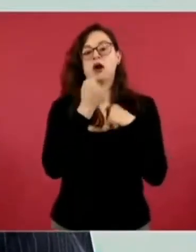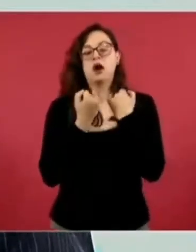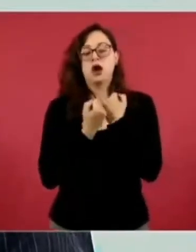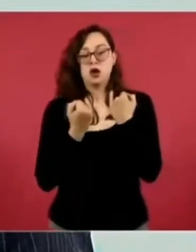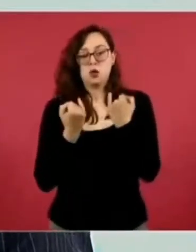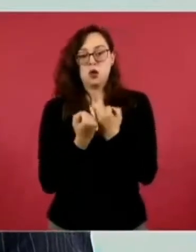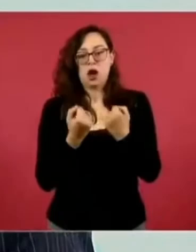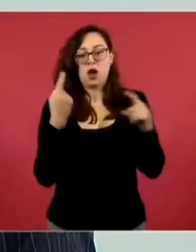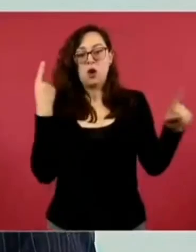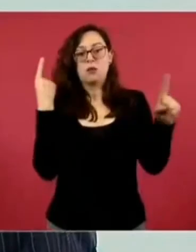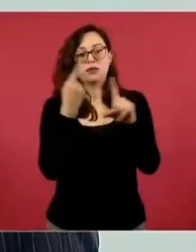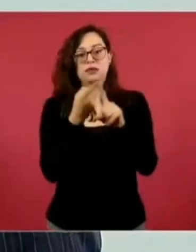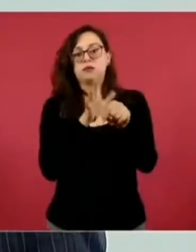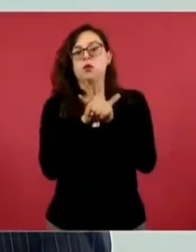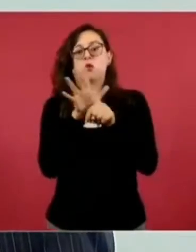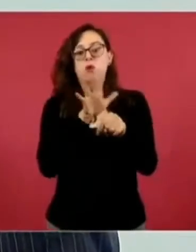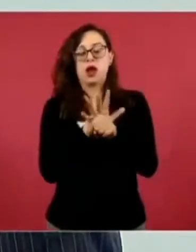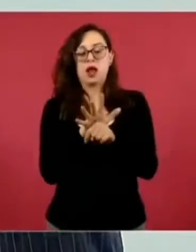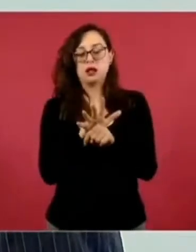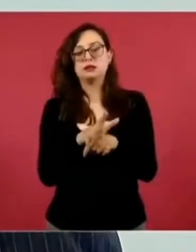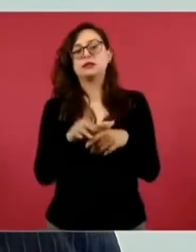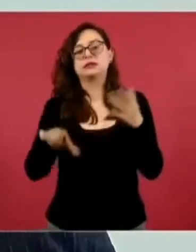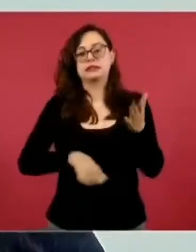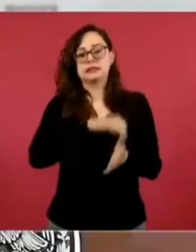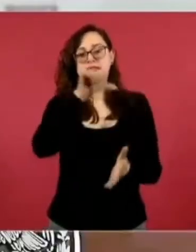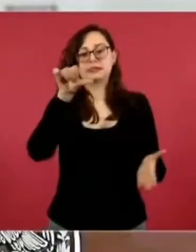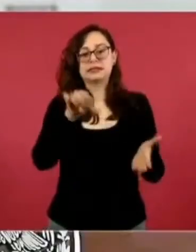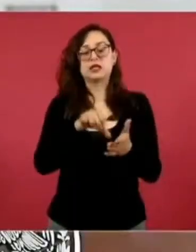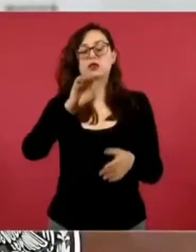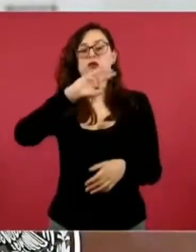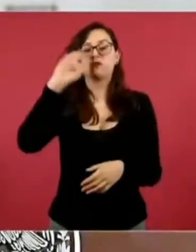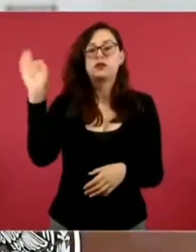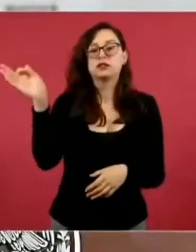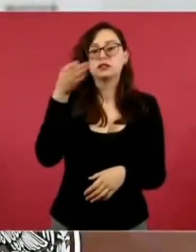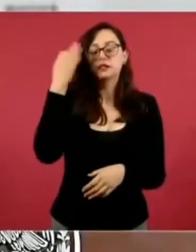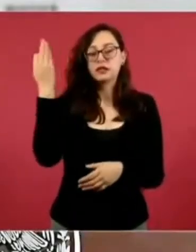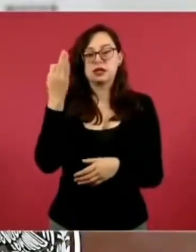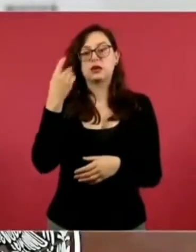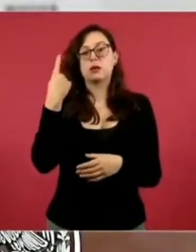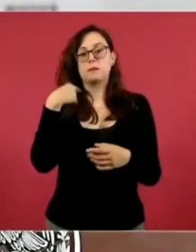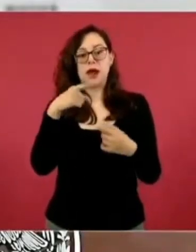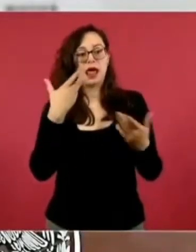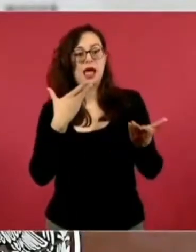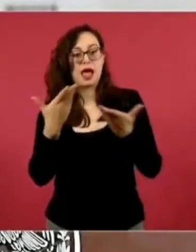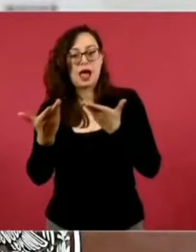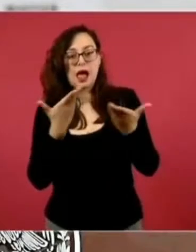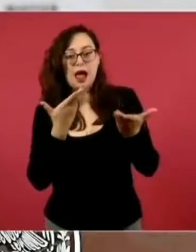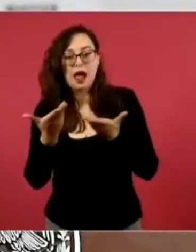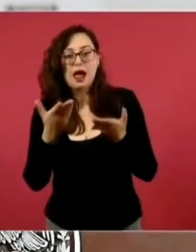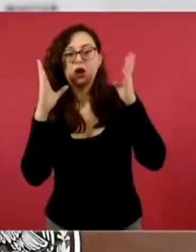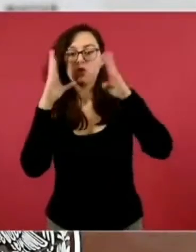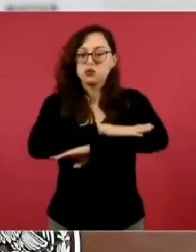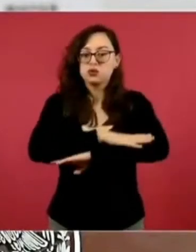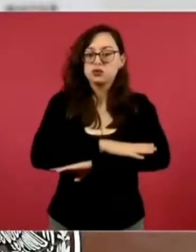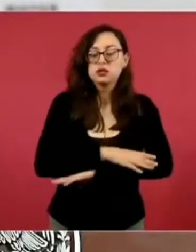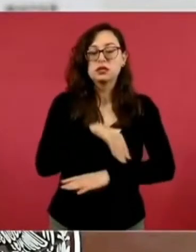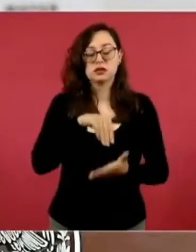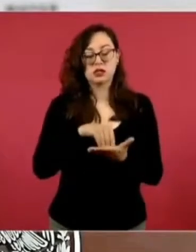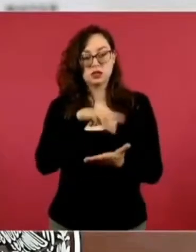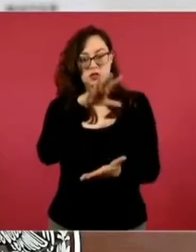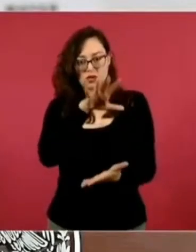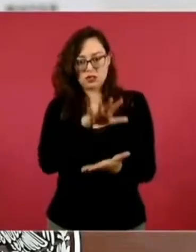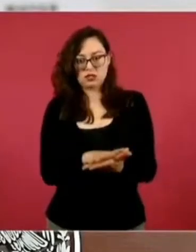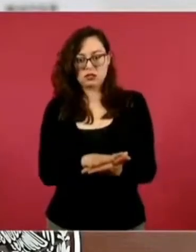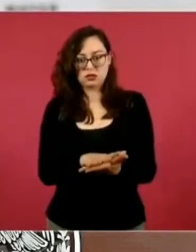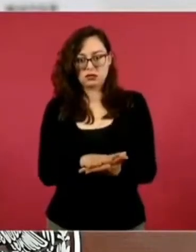como uno de sus puntos la creación del Centro Federal de Conciliación y Registro Laboral, que es el órgano descentralizado, que